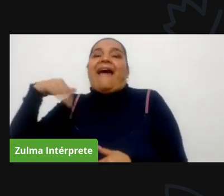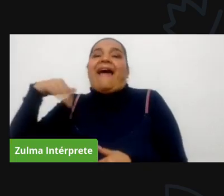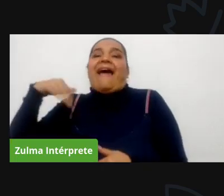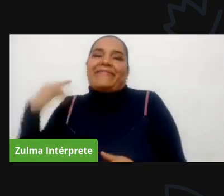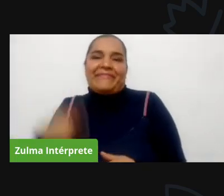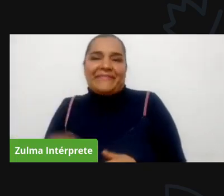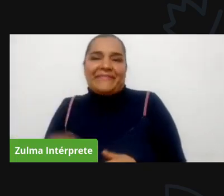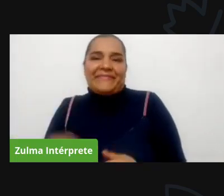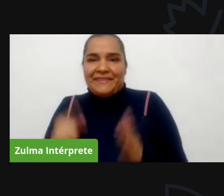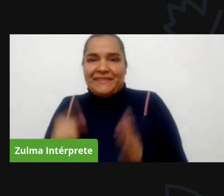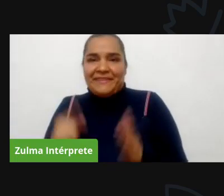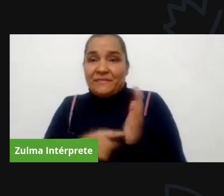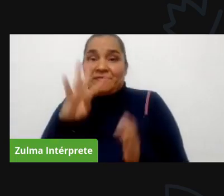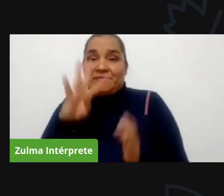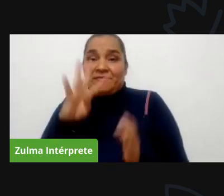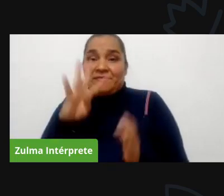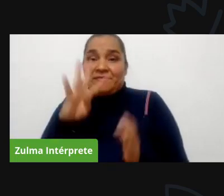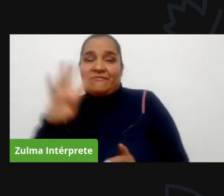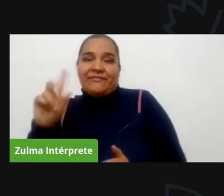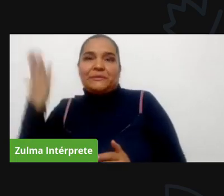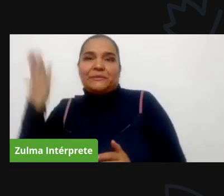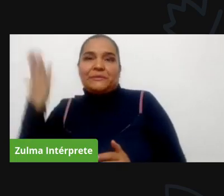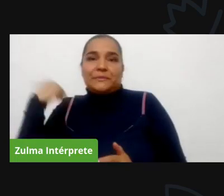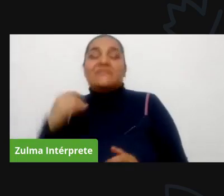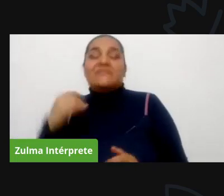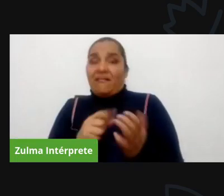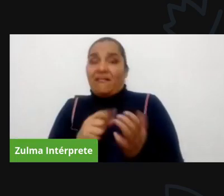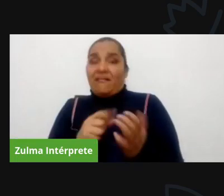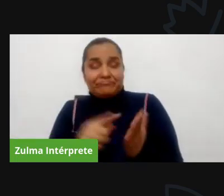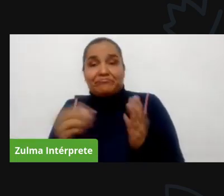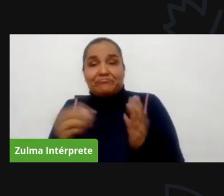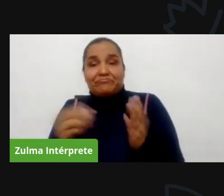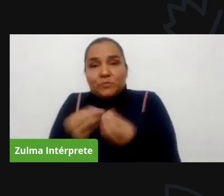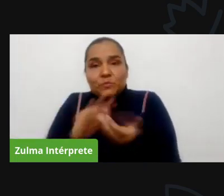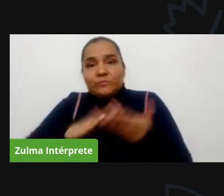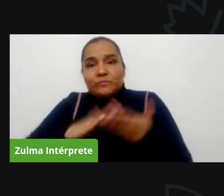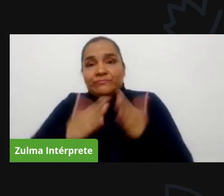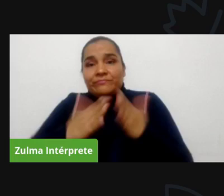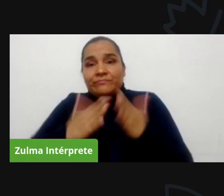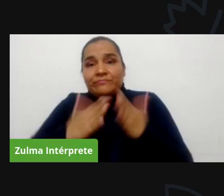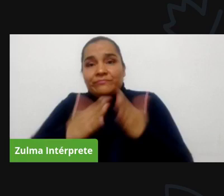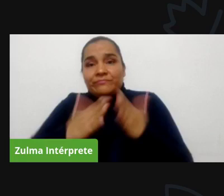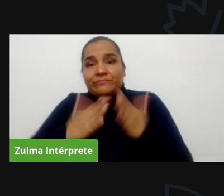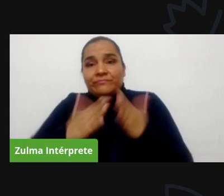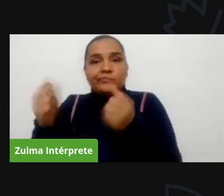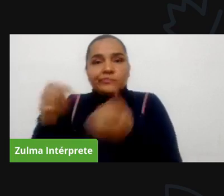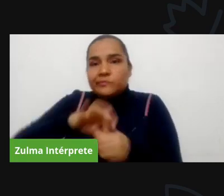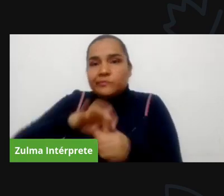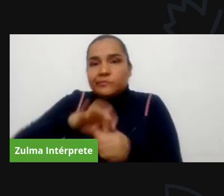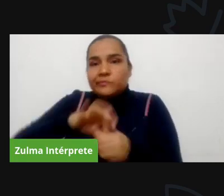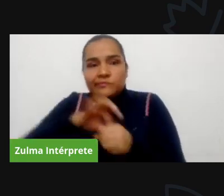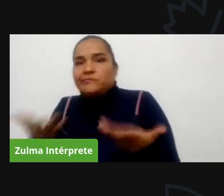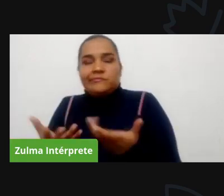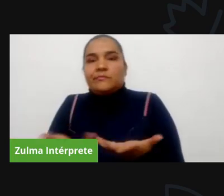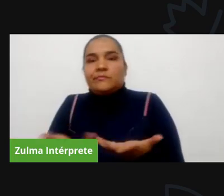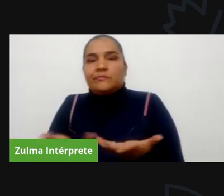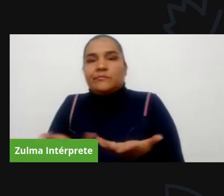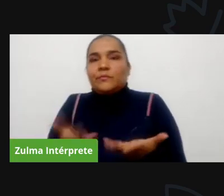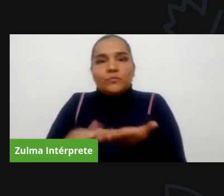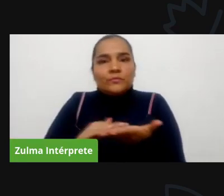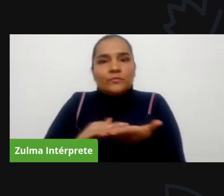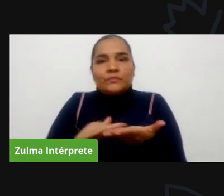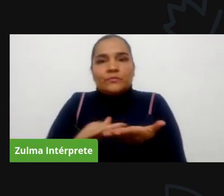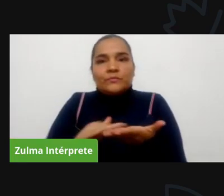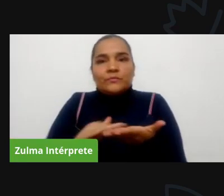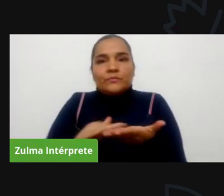porque son en la historia de colombia el adn la célula básica de nuestra democracia